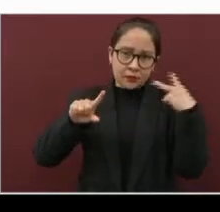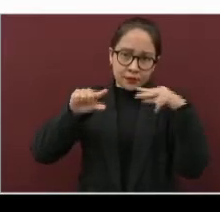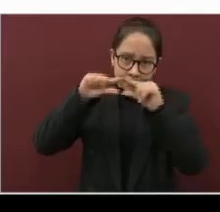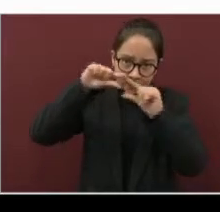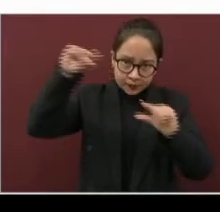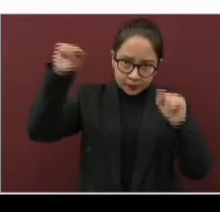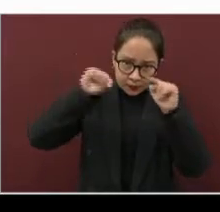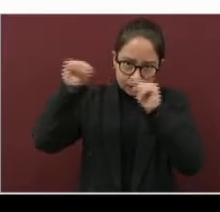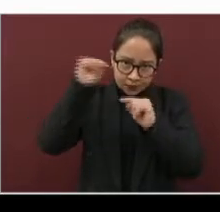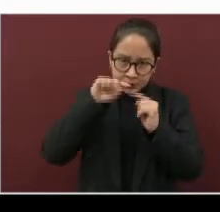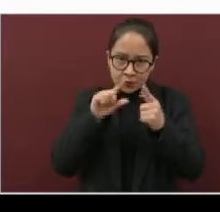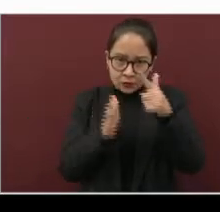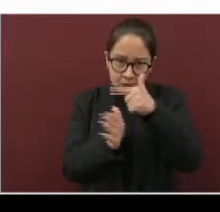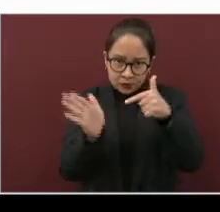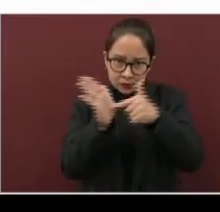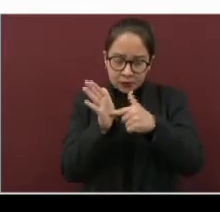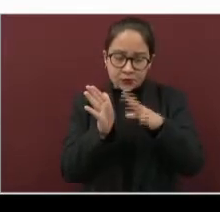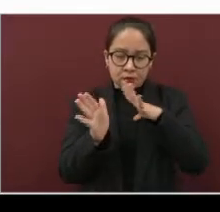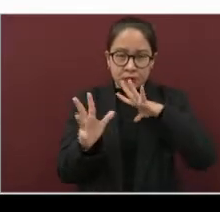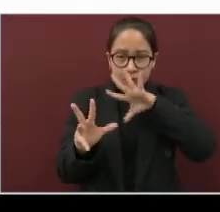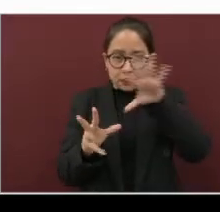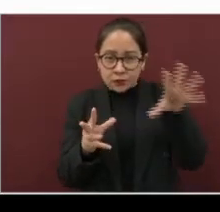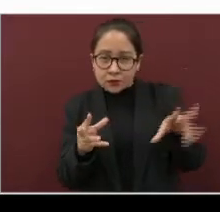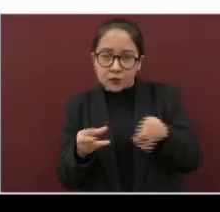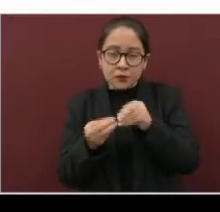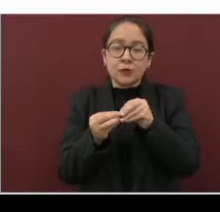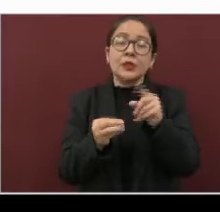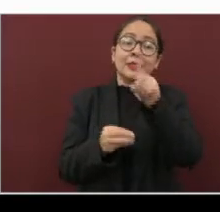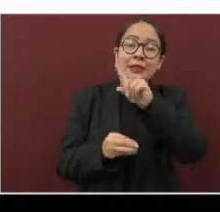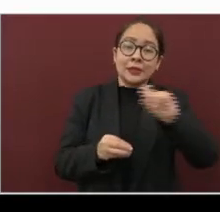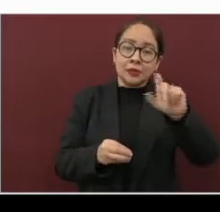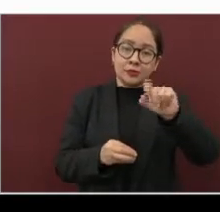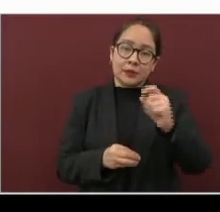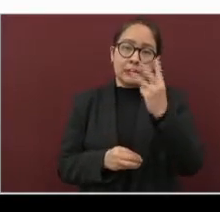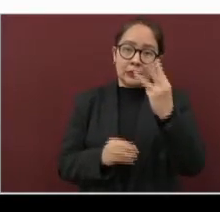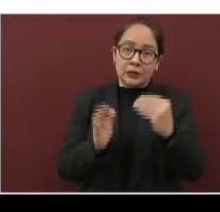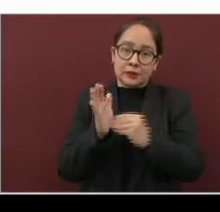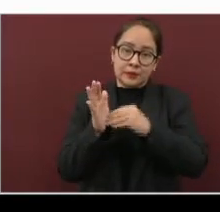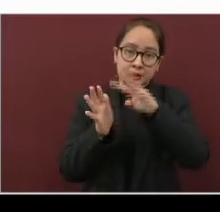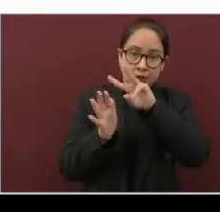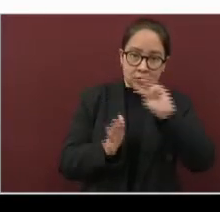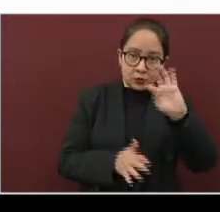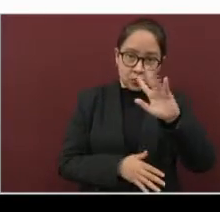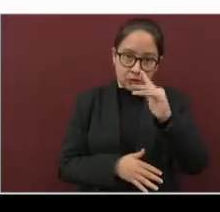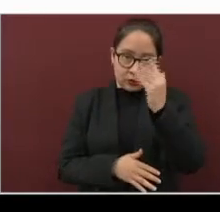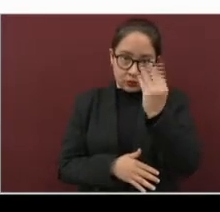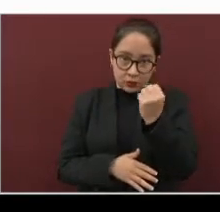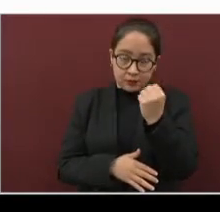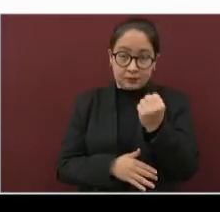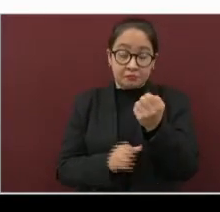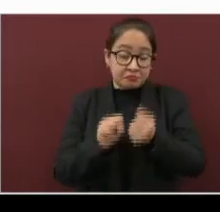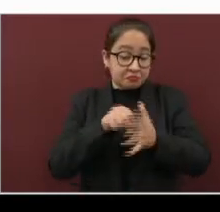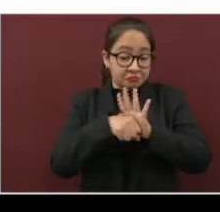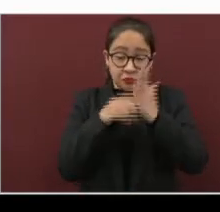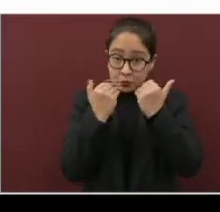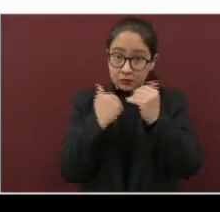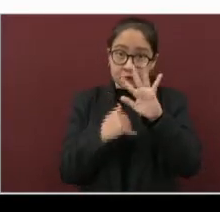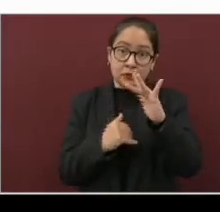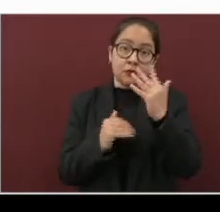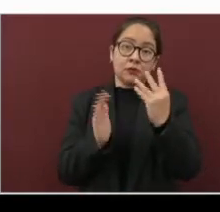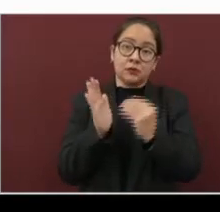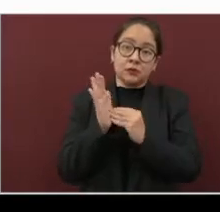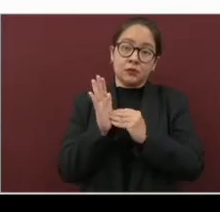sector salud en el estado suman 123,359. Negativos, 54